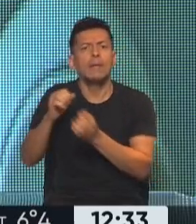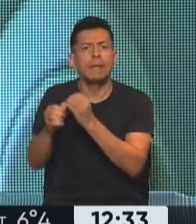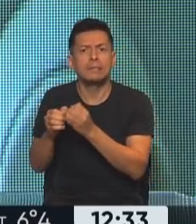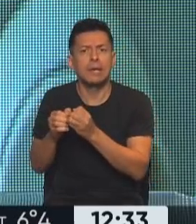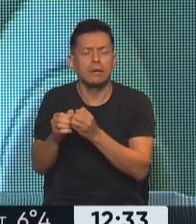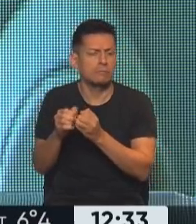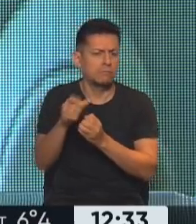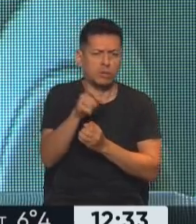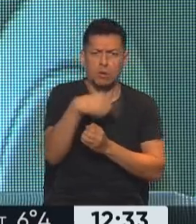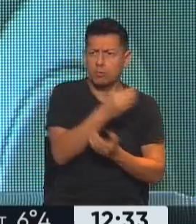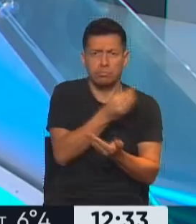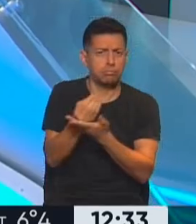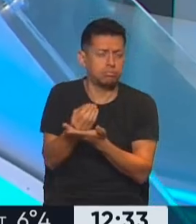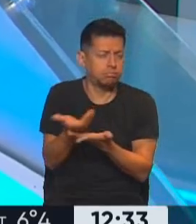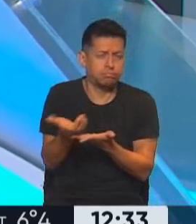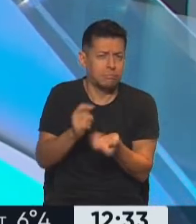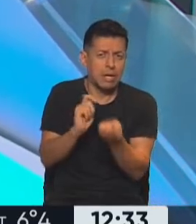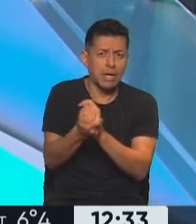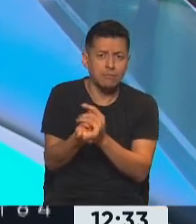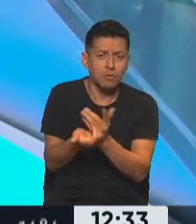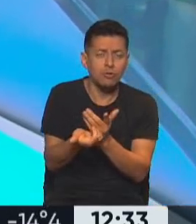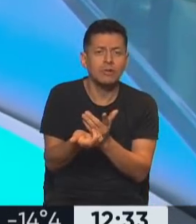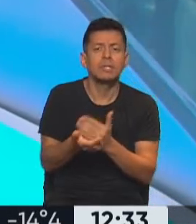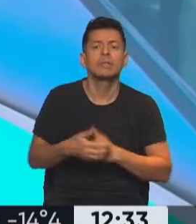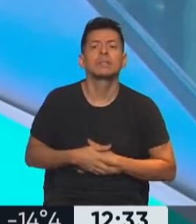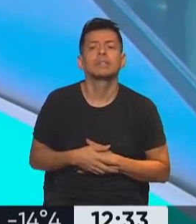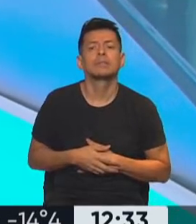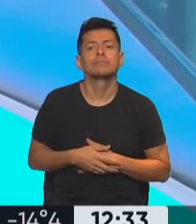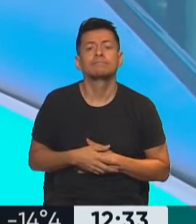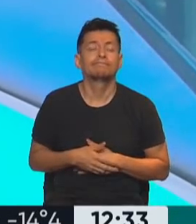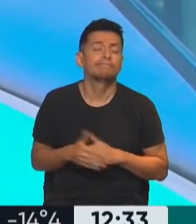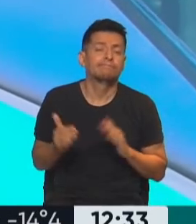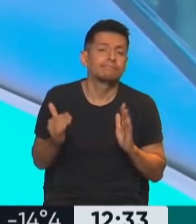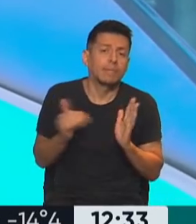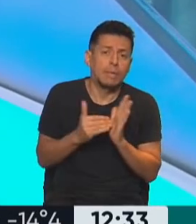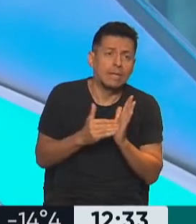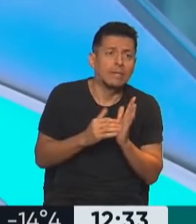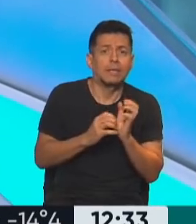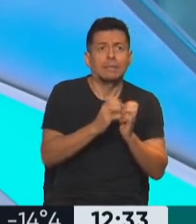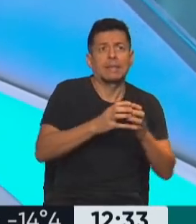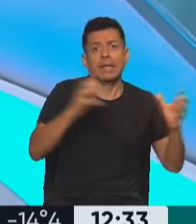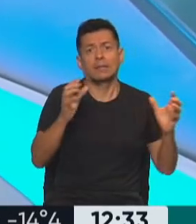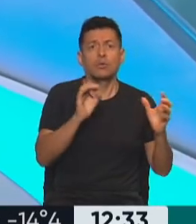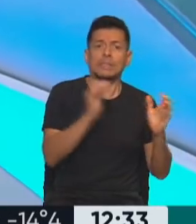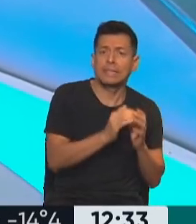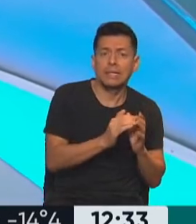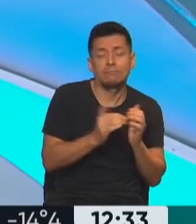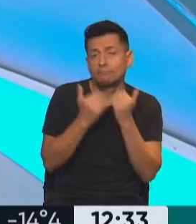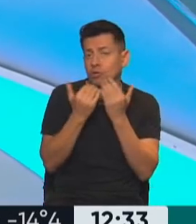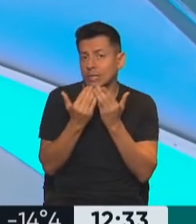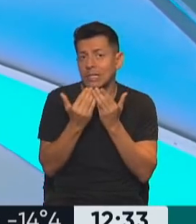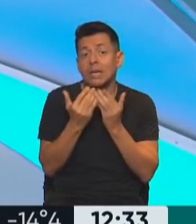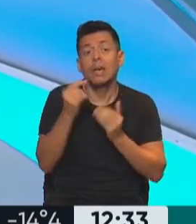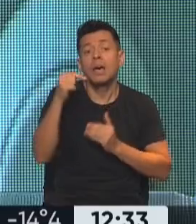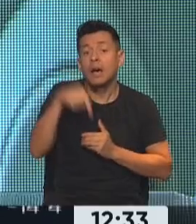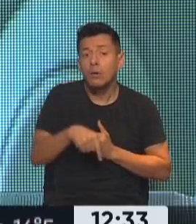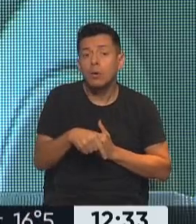es de un usuario de... Ya no hay más empresa y de un patrimonio. o de alto poder adquisitivo, tampoco lo sabemos. Entonces eso va a ser por